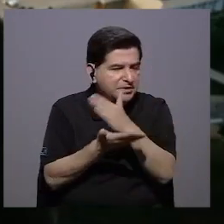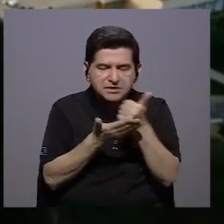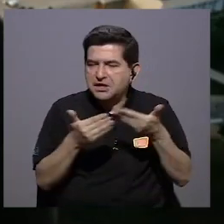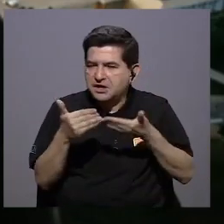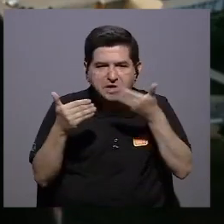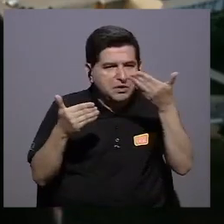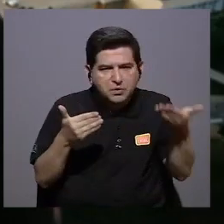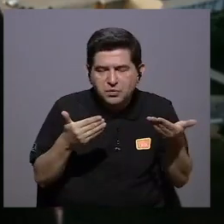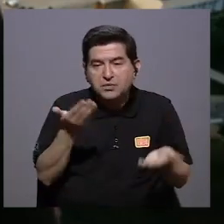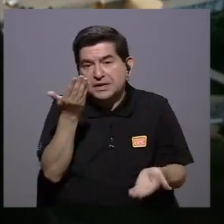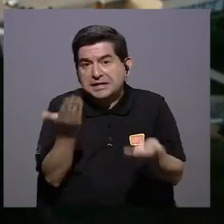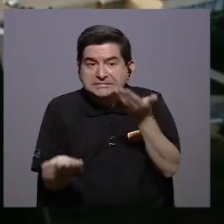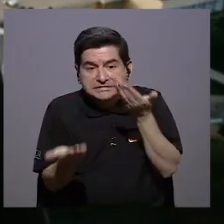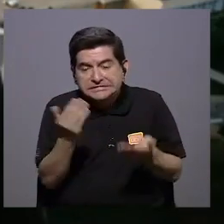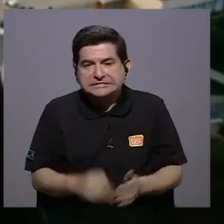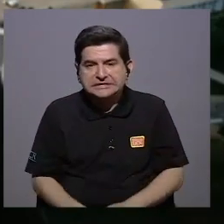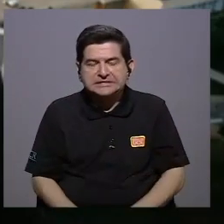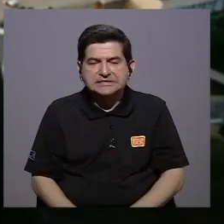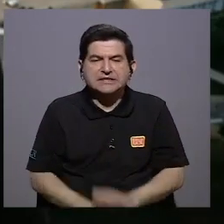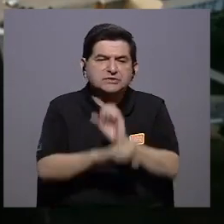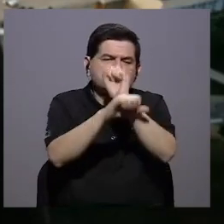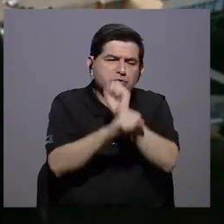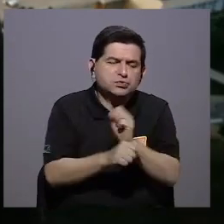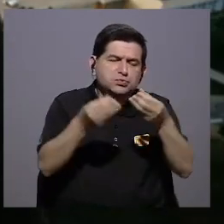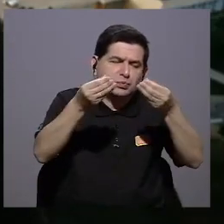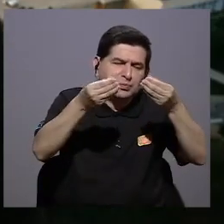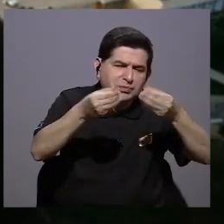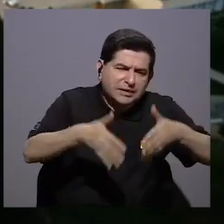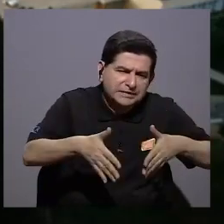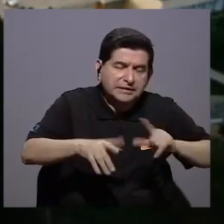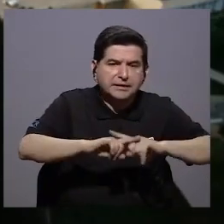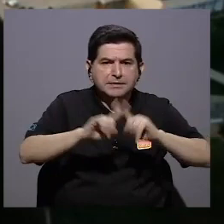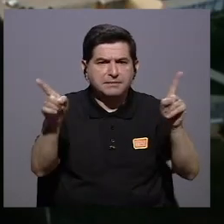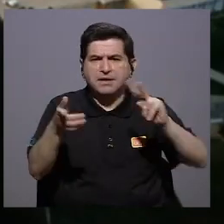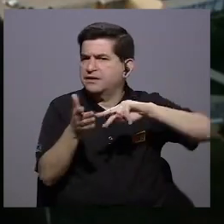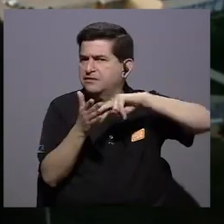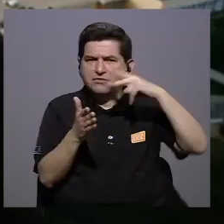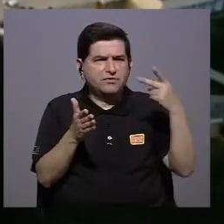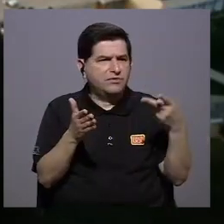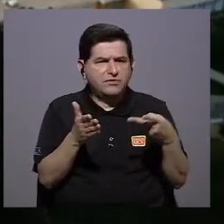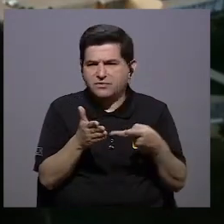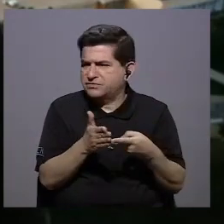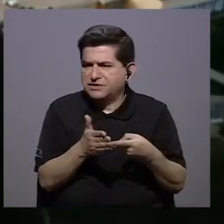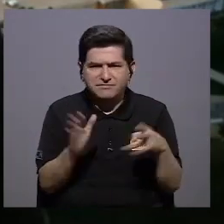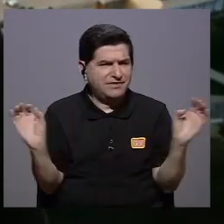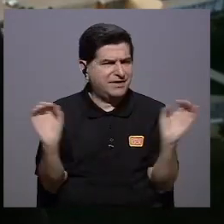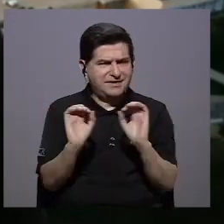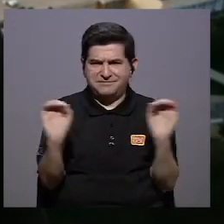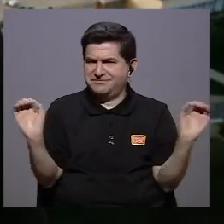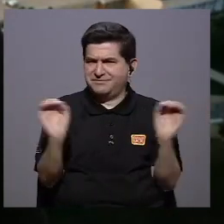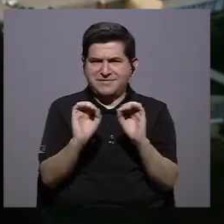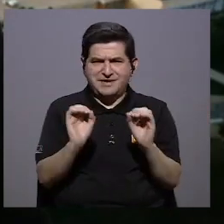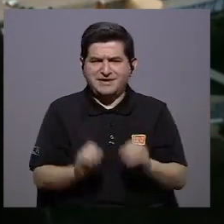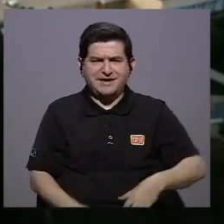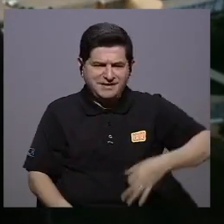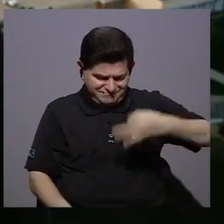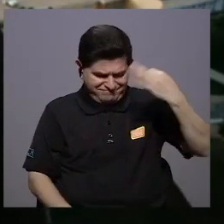algunas cosas, puede que pierdan algunos hábitos, pero eso no va a ser en absoluto